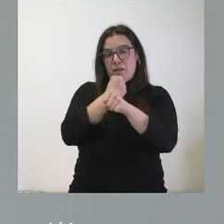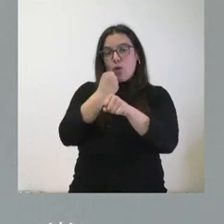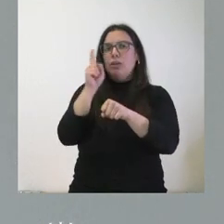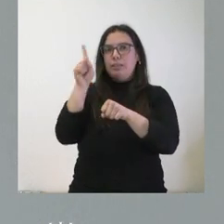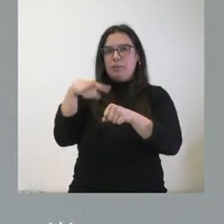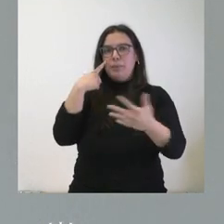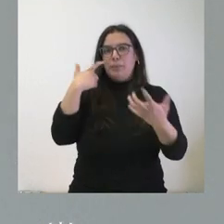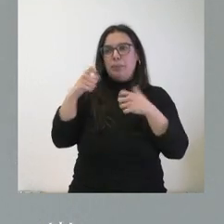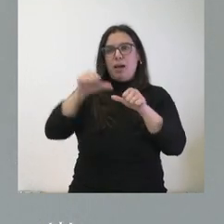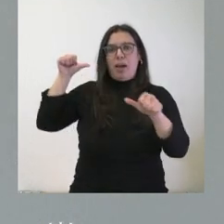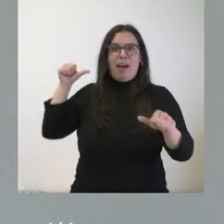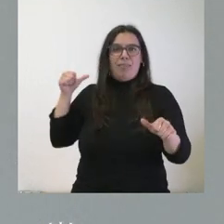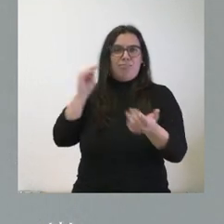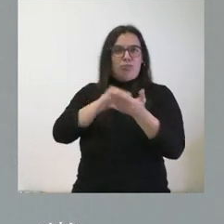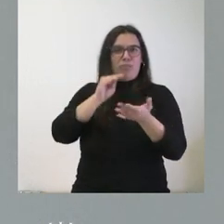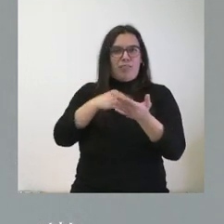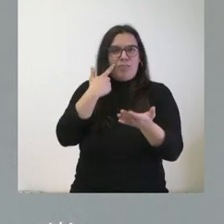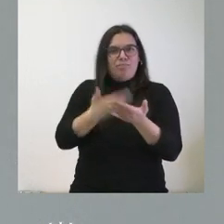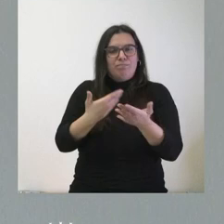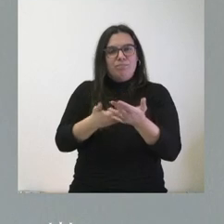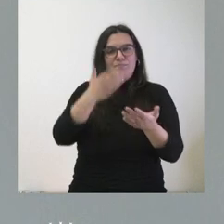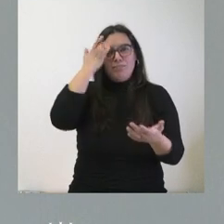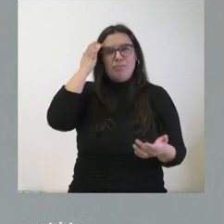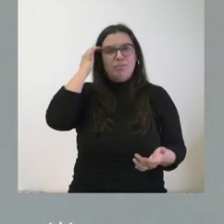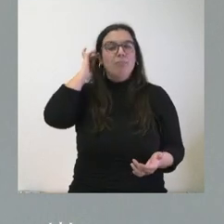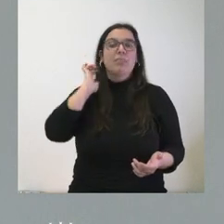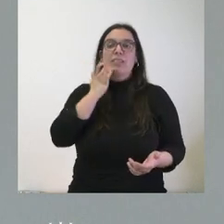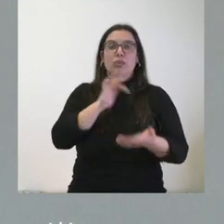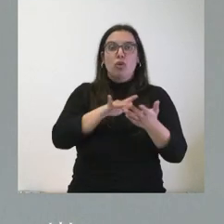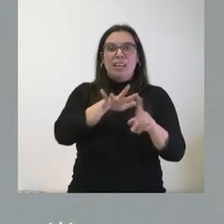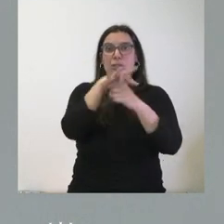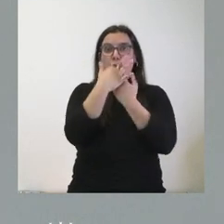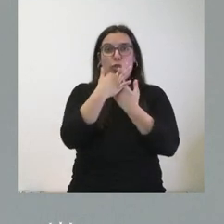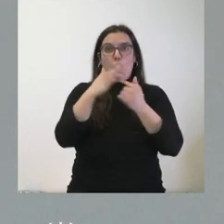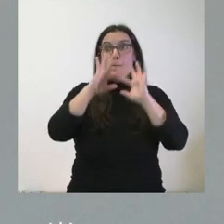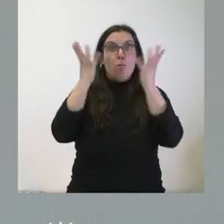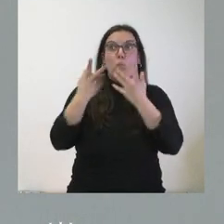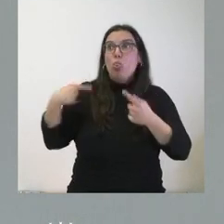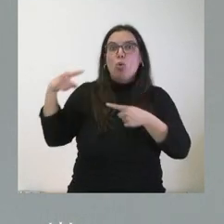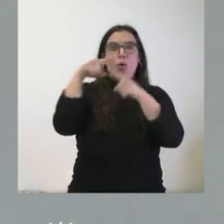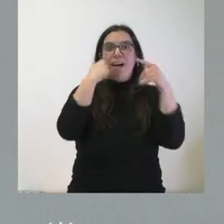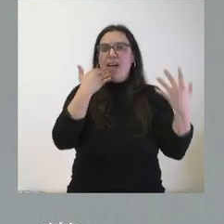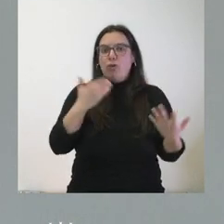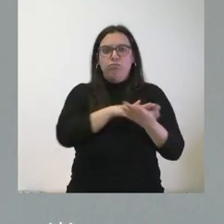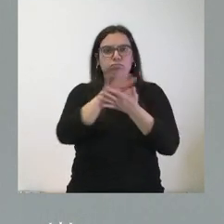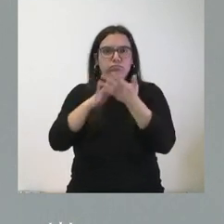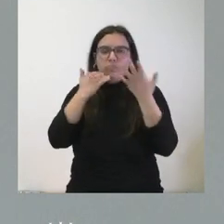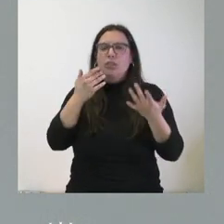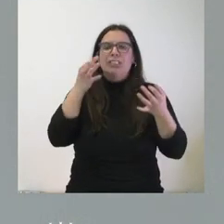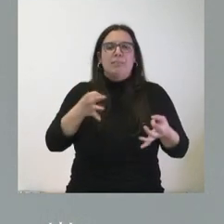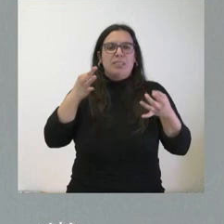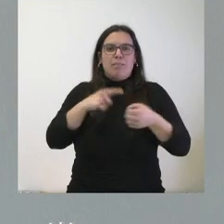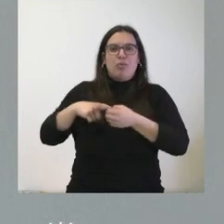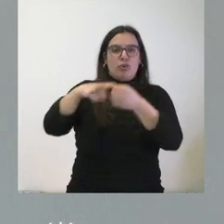manifiesto en otras ocasiones. Yo creo que siempre que ha habido un desastre natural las personas de Castilla y han mostrado su solidaridad y los